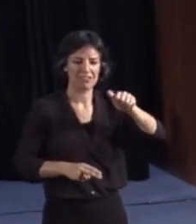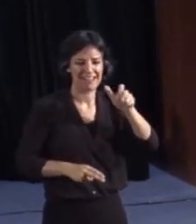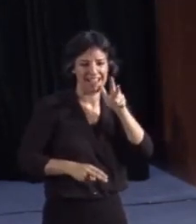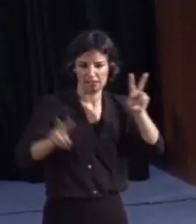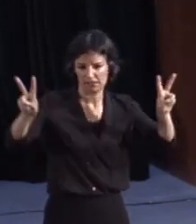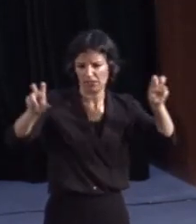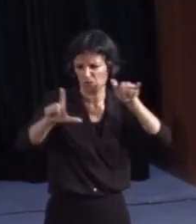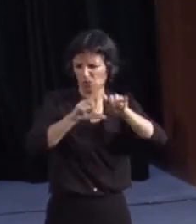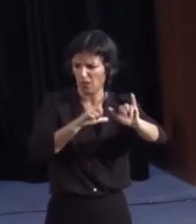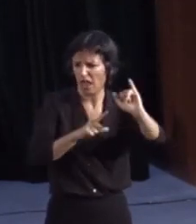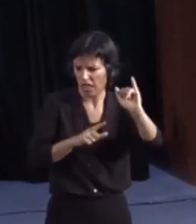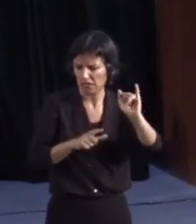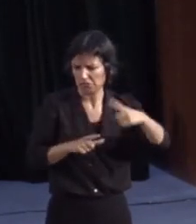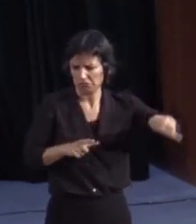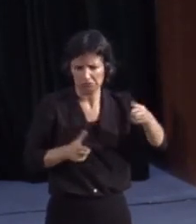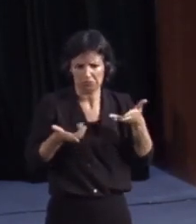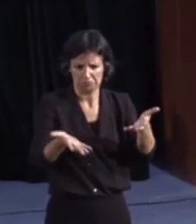a disposición de todos ustedes.